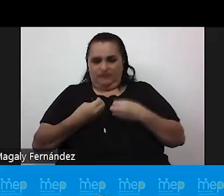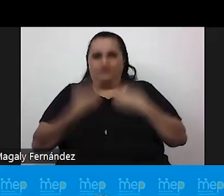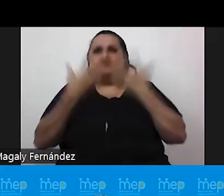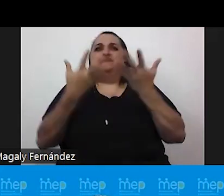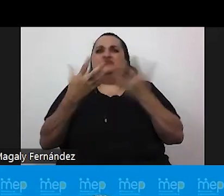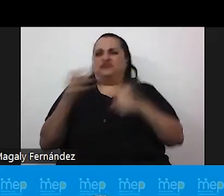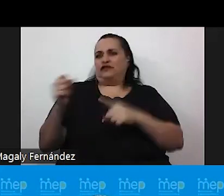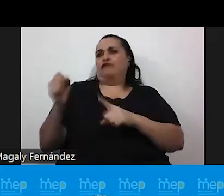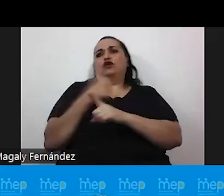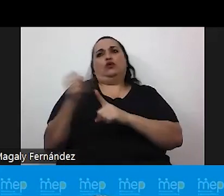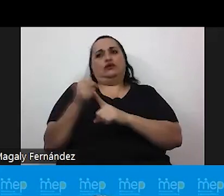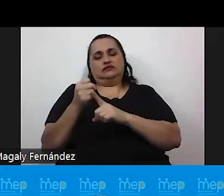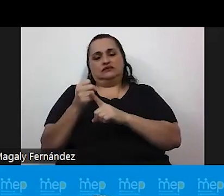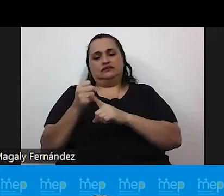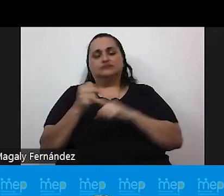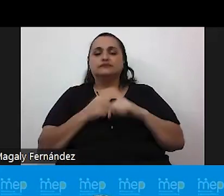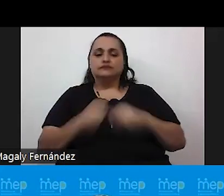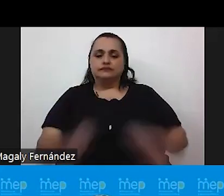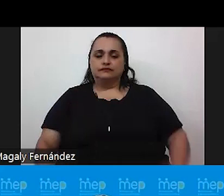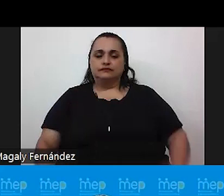forma violenta siguiente